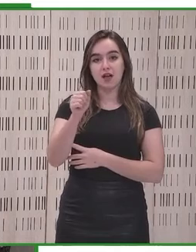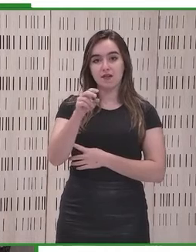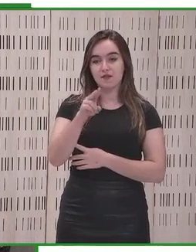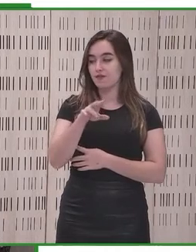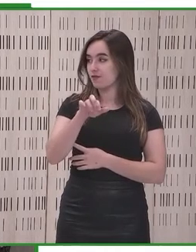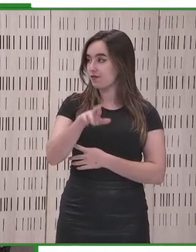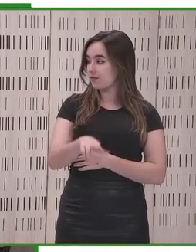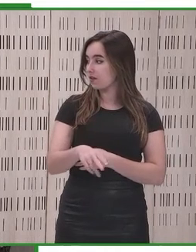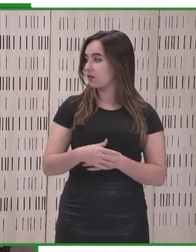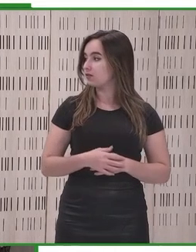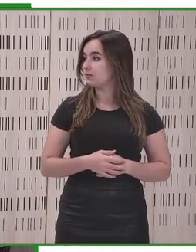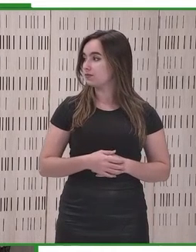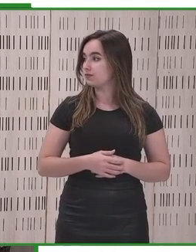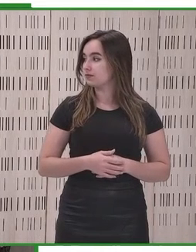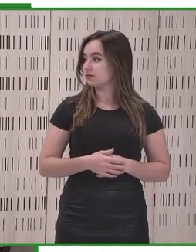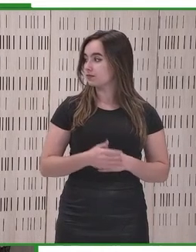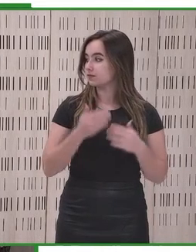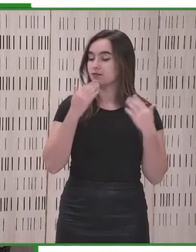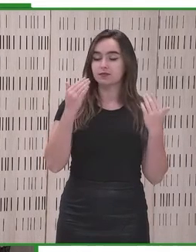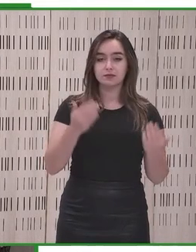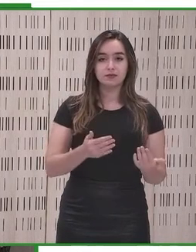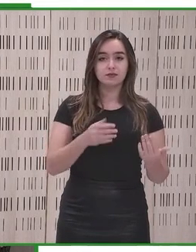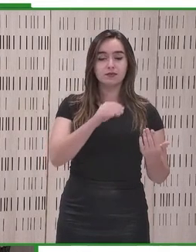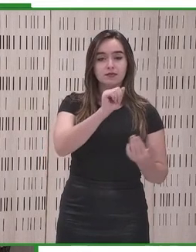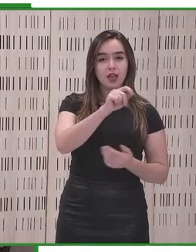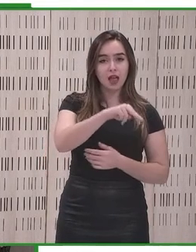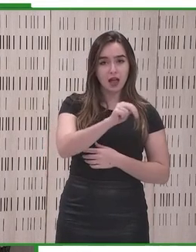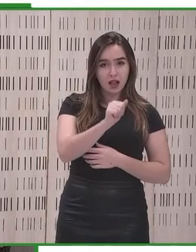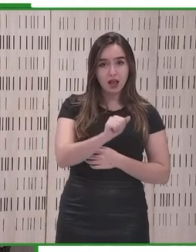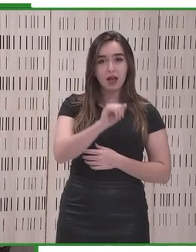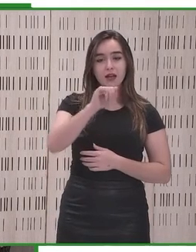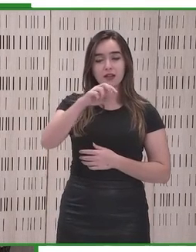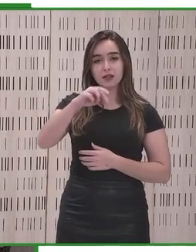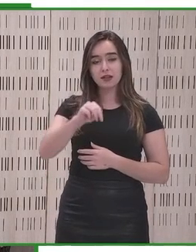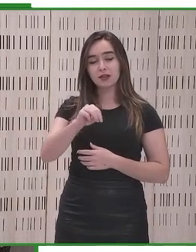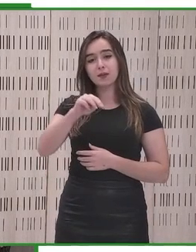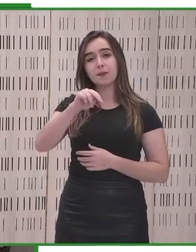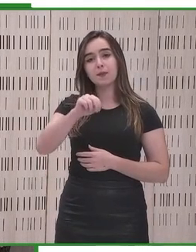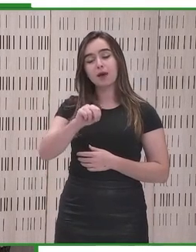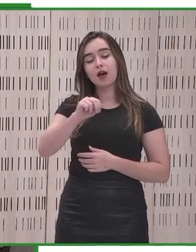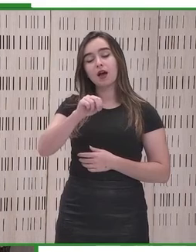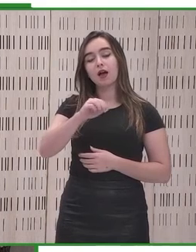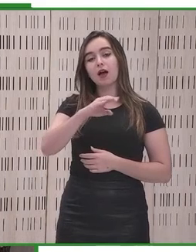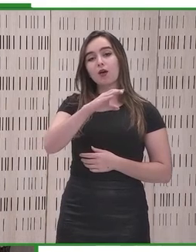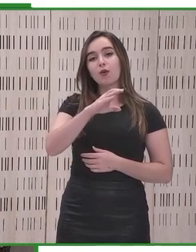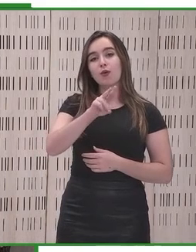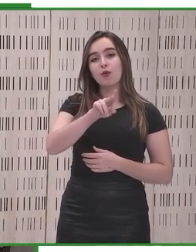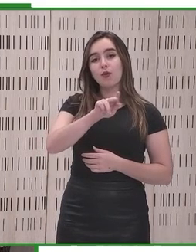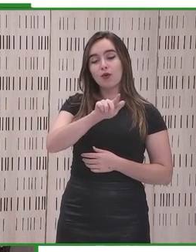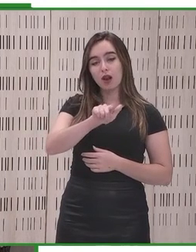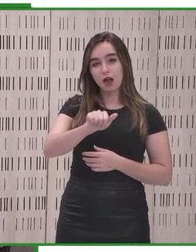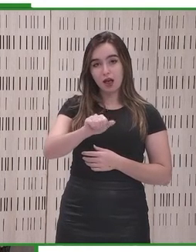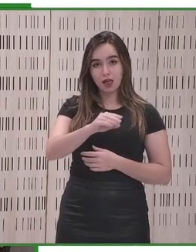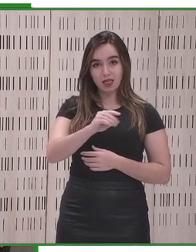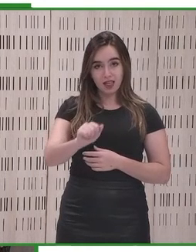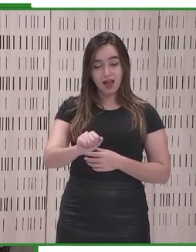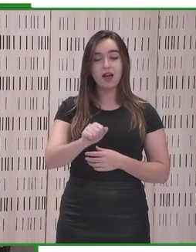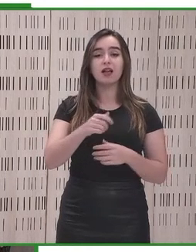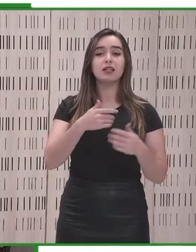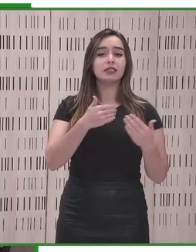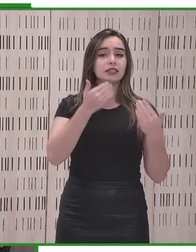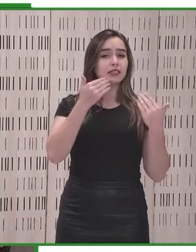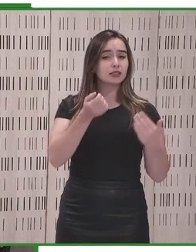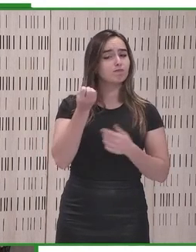por tu intervención. Inmaculada, thank you very much, Michael, por esta tan interesante